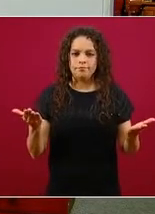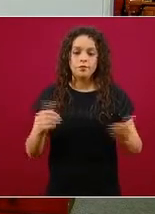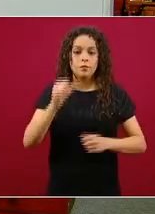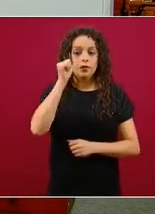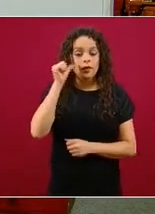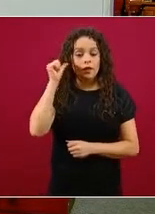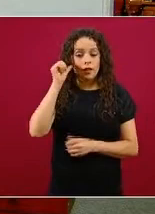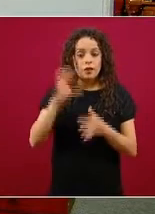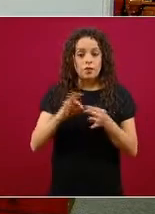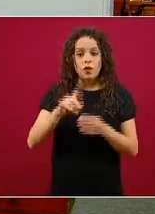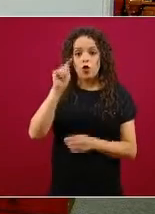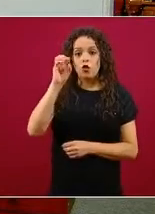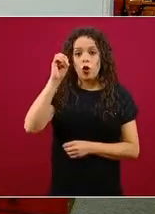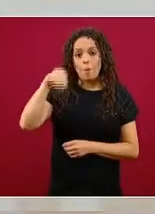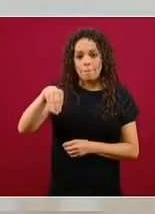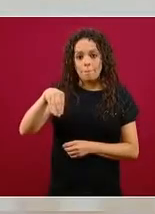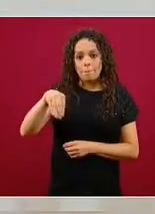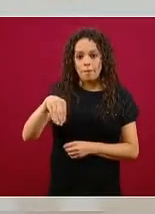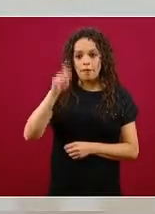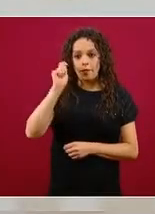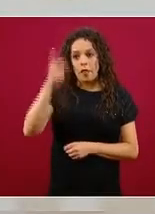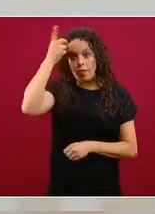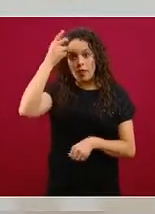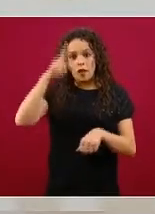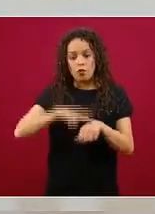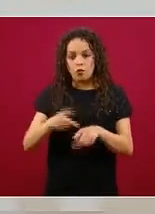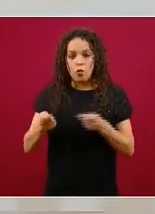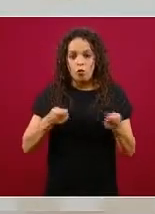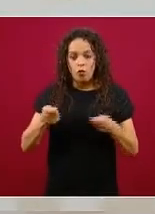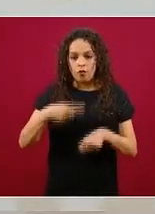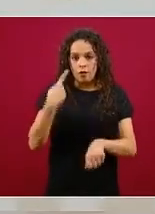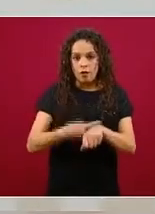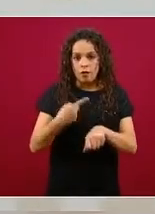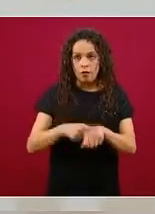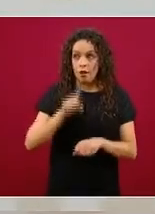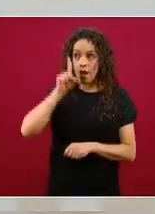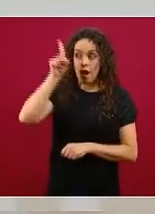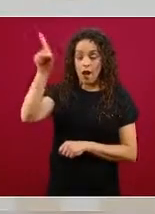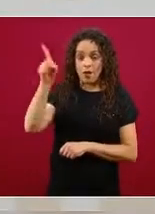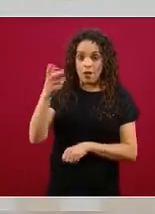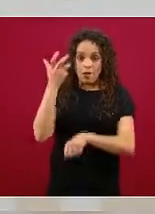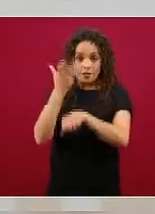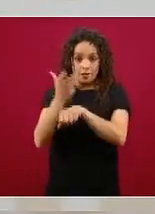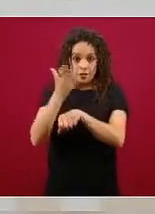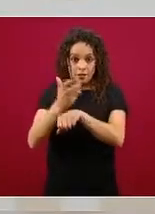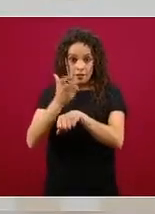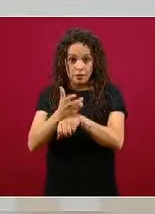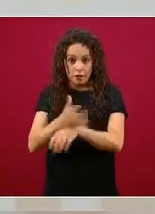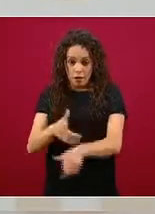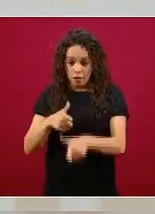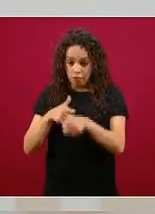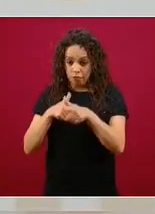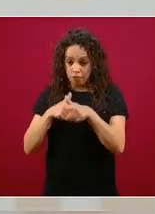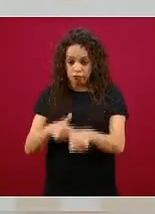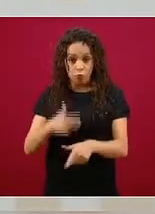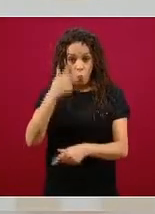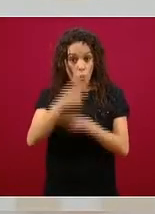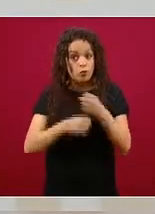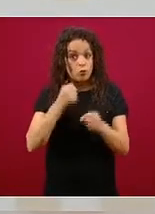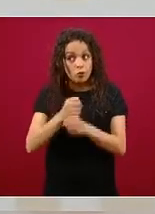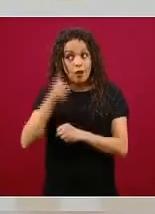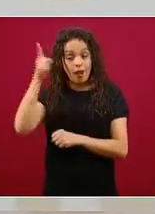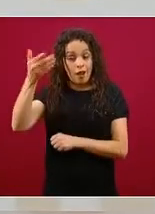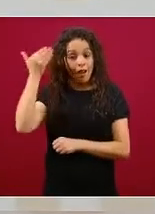talentoso director de los centros de control de enfermedades de Estados Unidos por más de bueno por ocho años un poquito más de ocho años